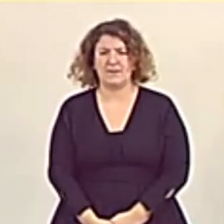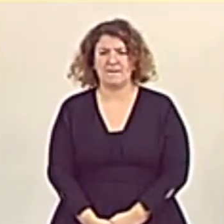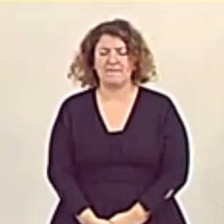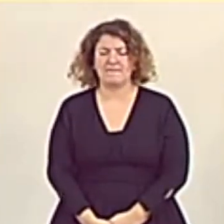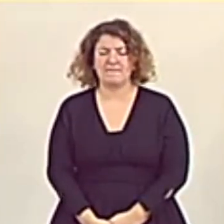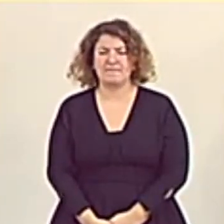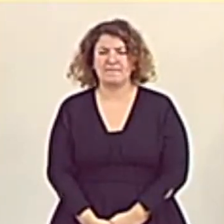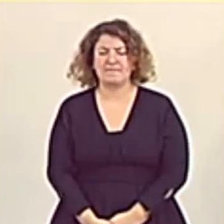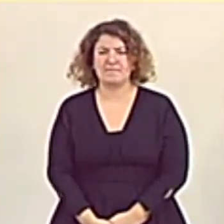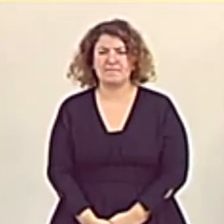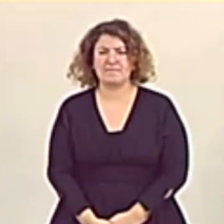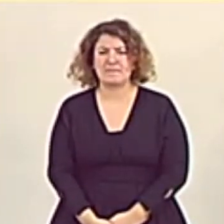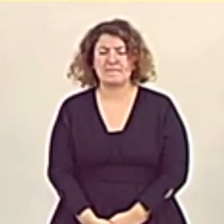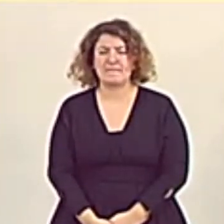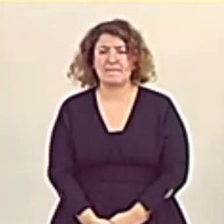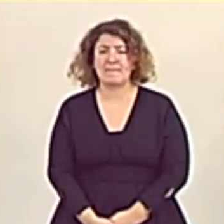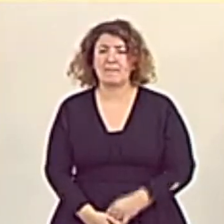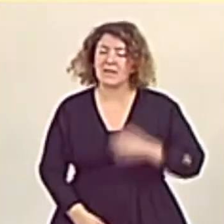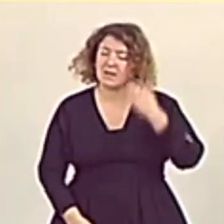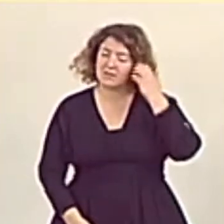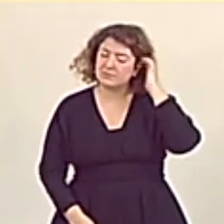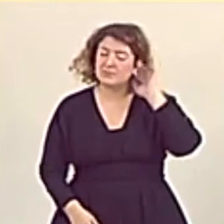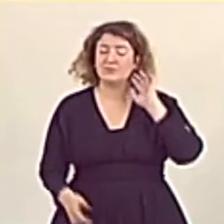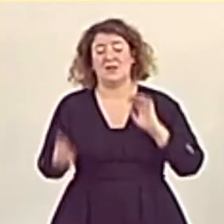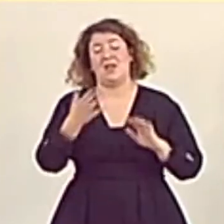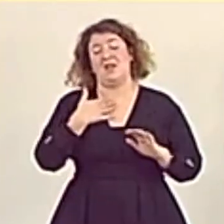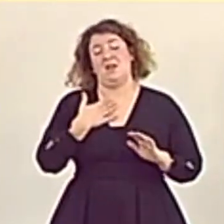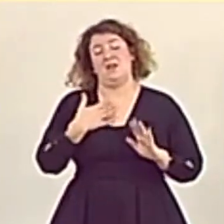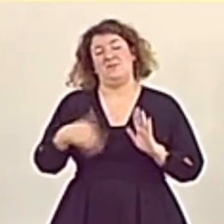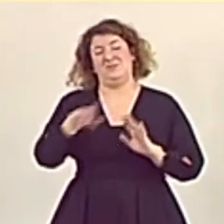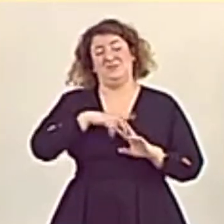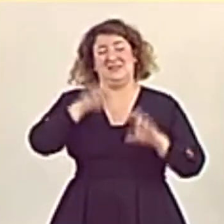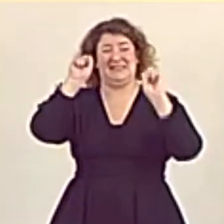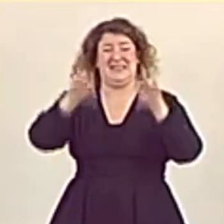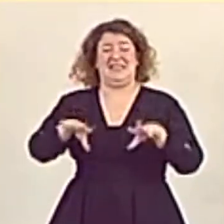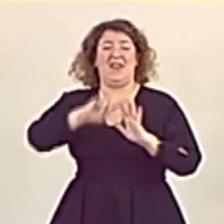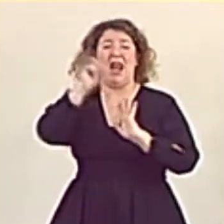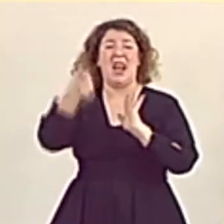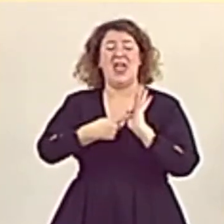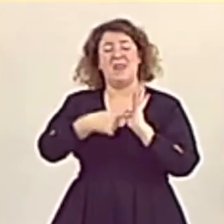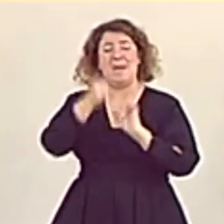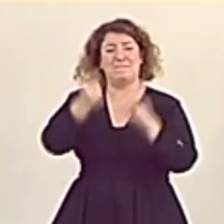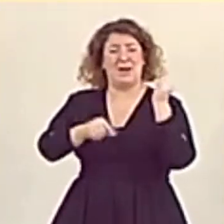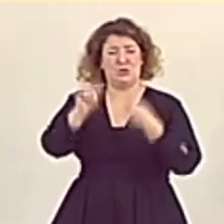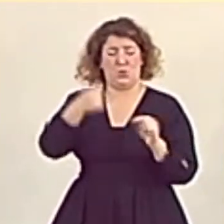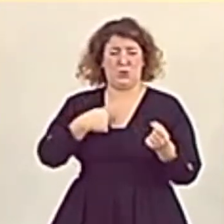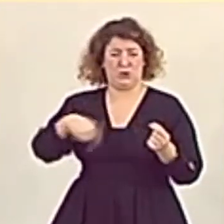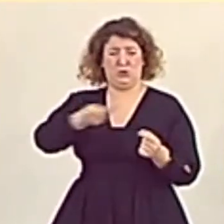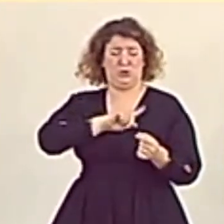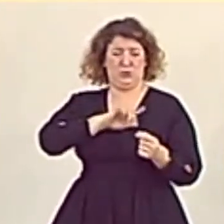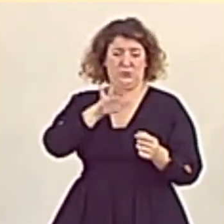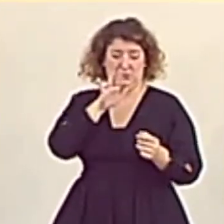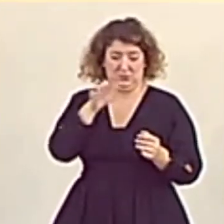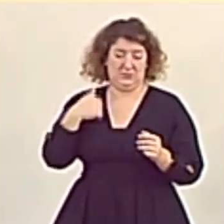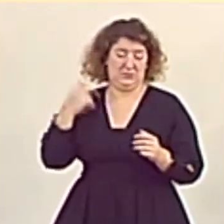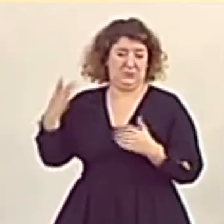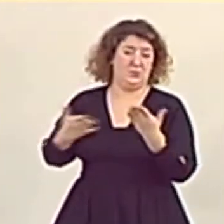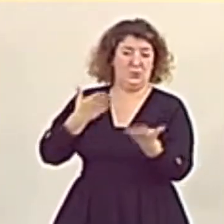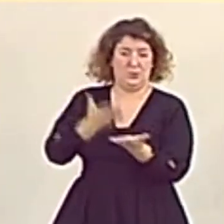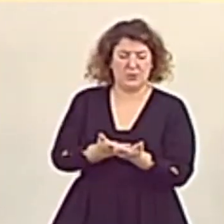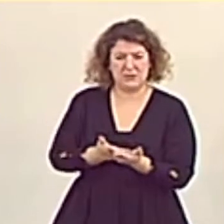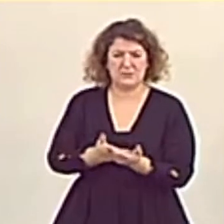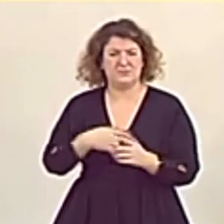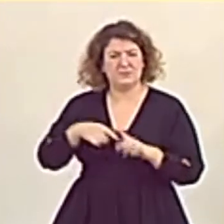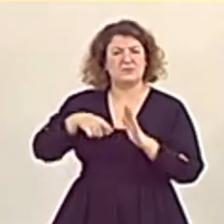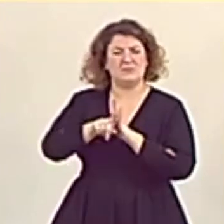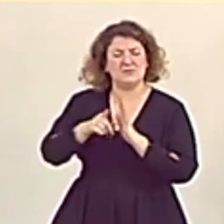Antes de detenerme las razones que nos llevan a rechazar esta ley de presupuestos que el Gobierno nos propone en esta tramitación a